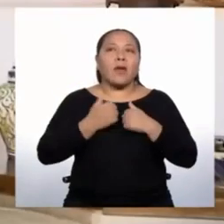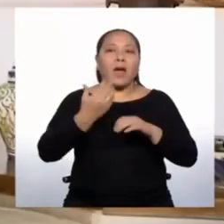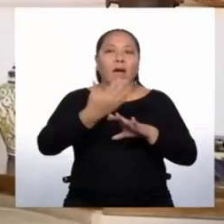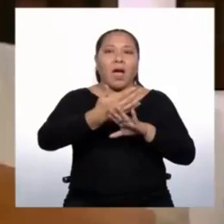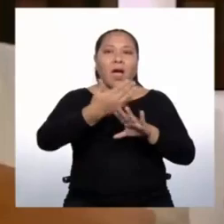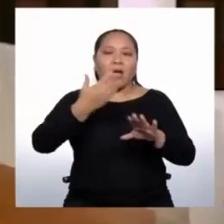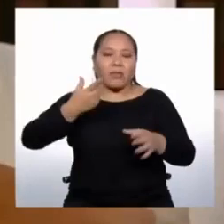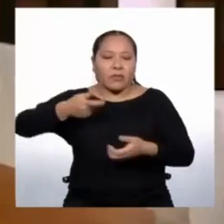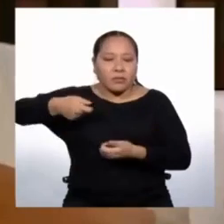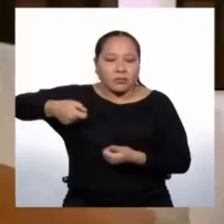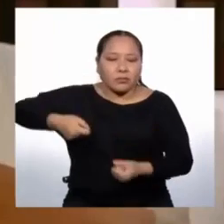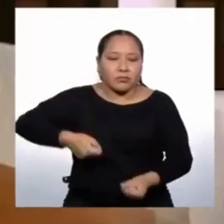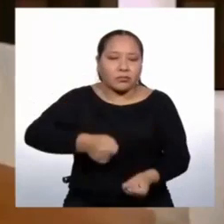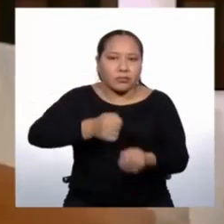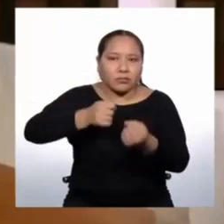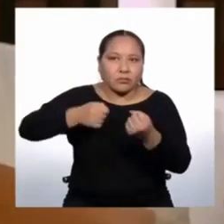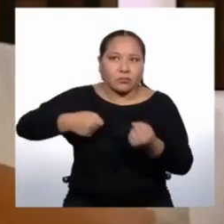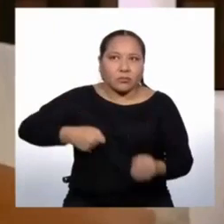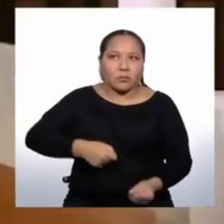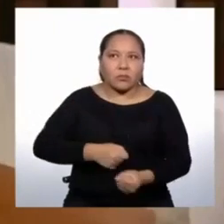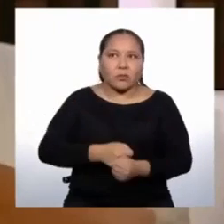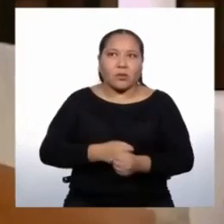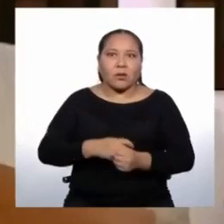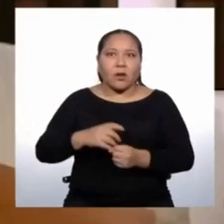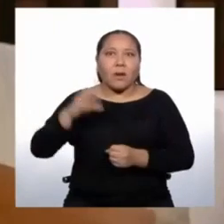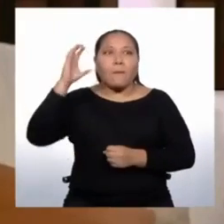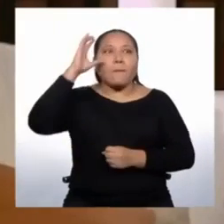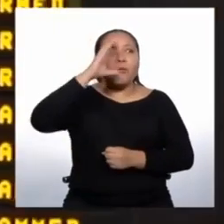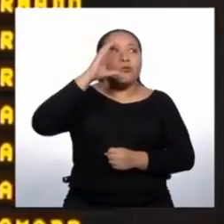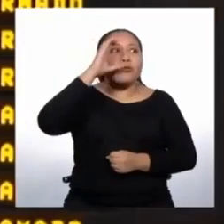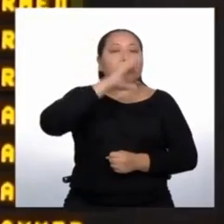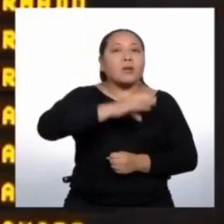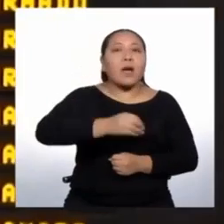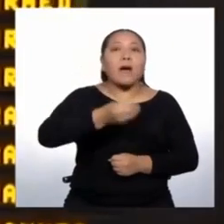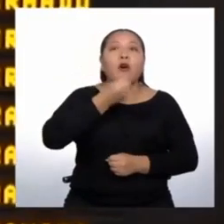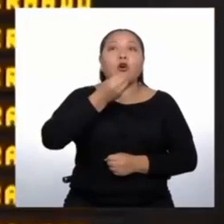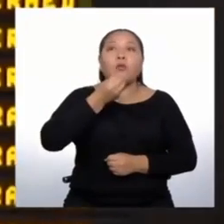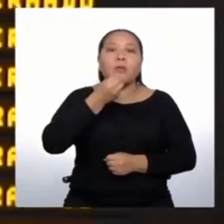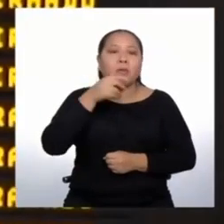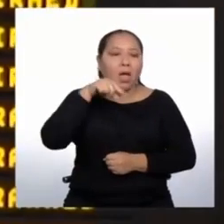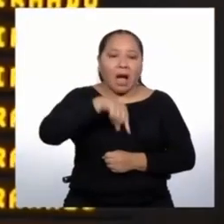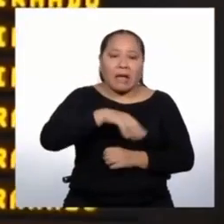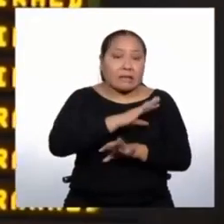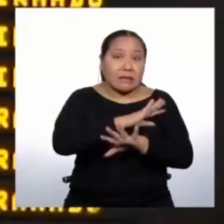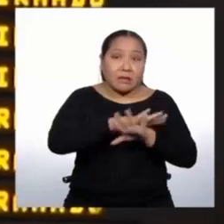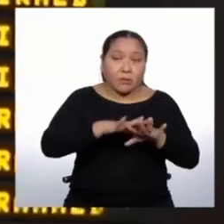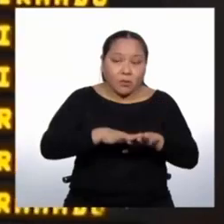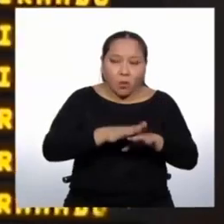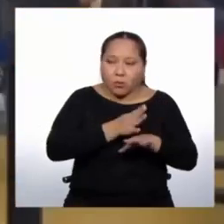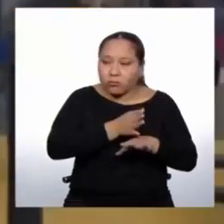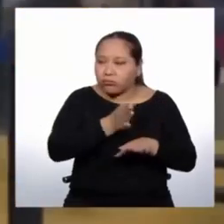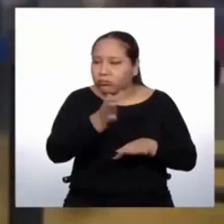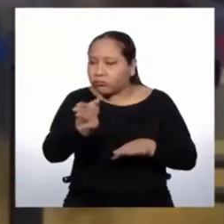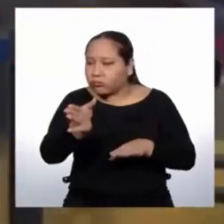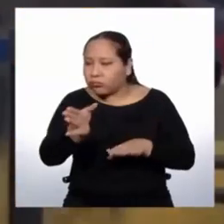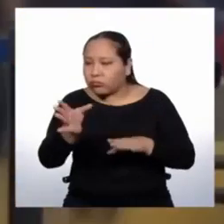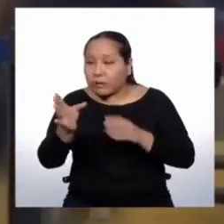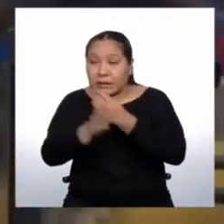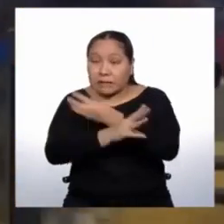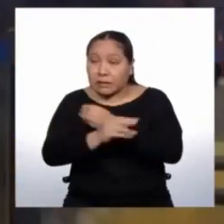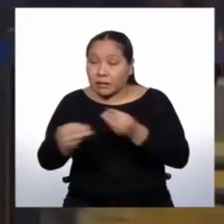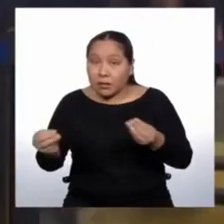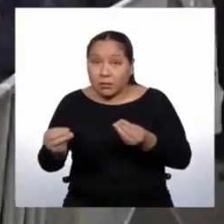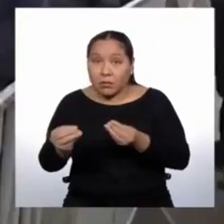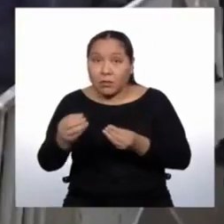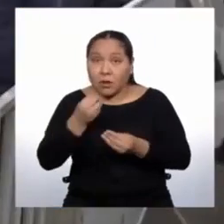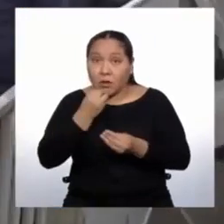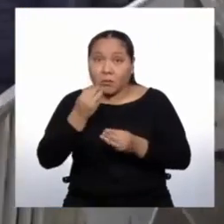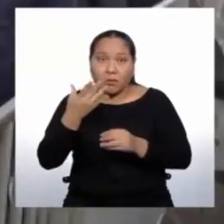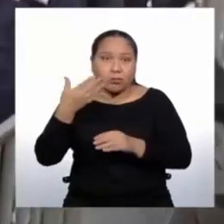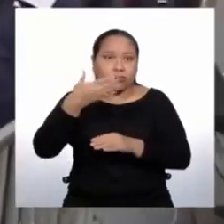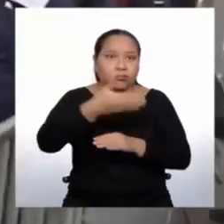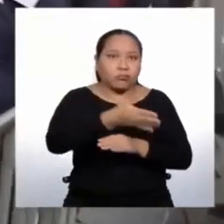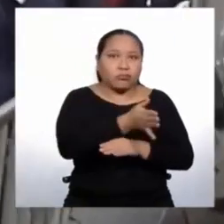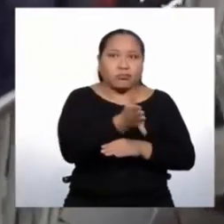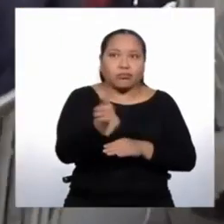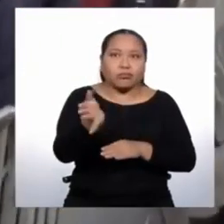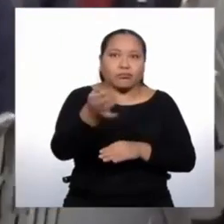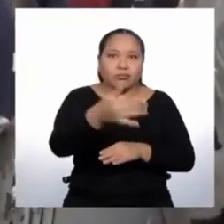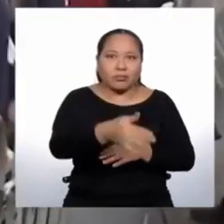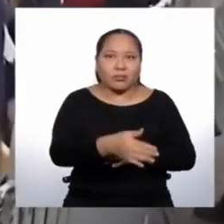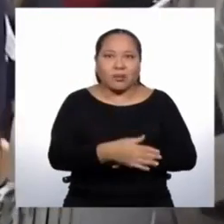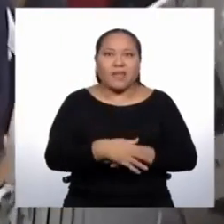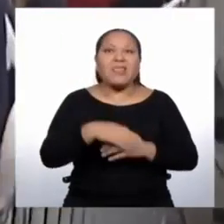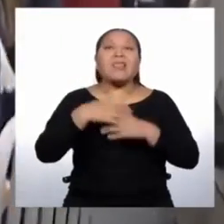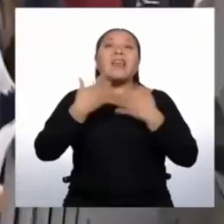migrante, porque perseguía su fuente de vida. La migración es, qué duda cabe, un